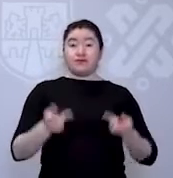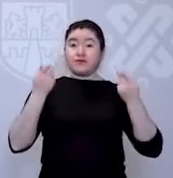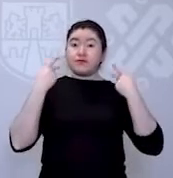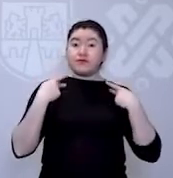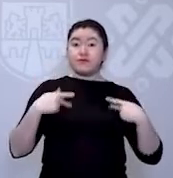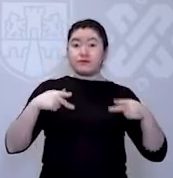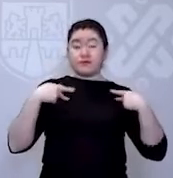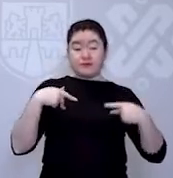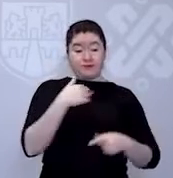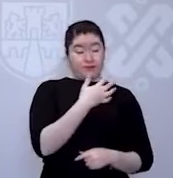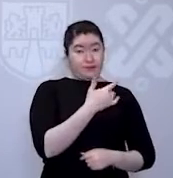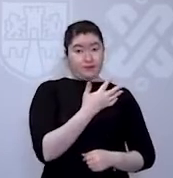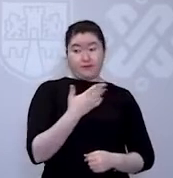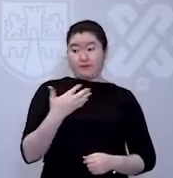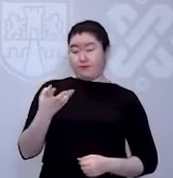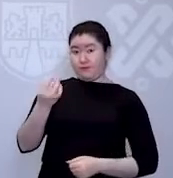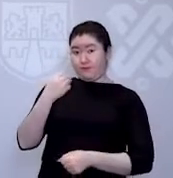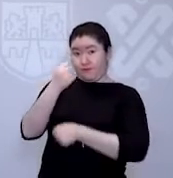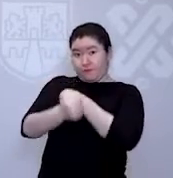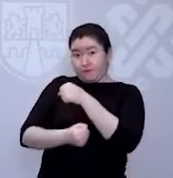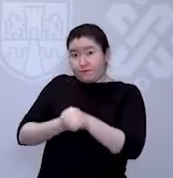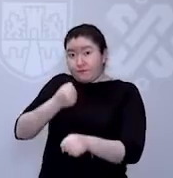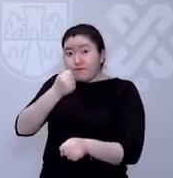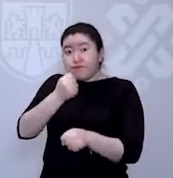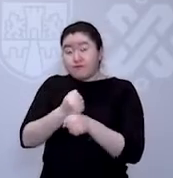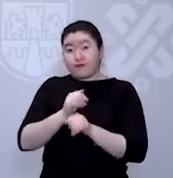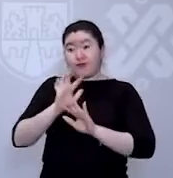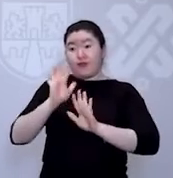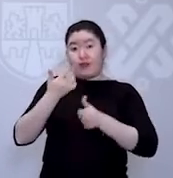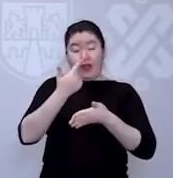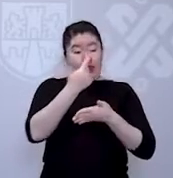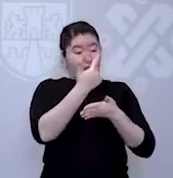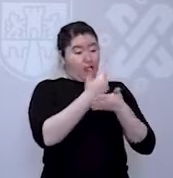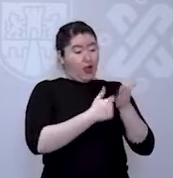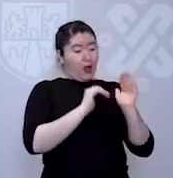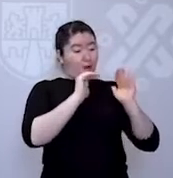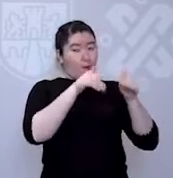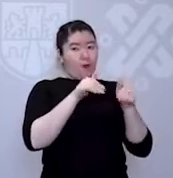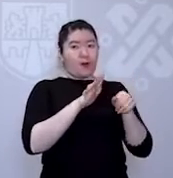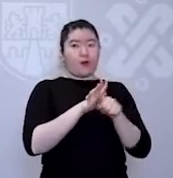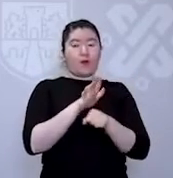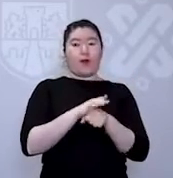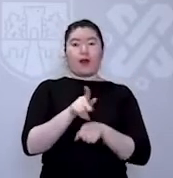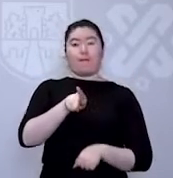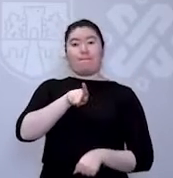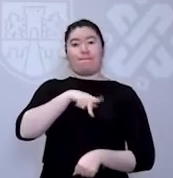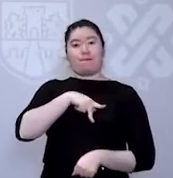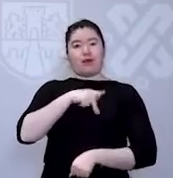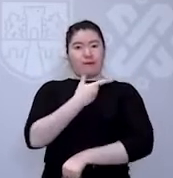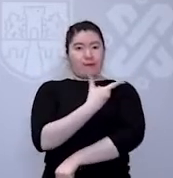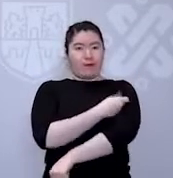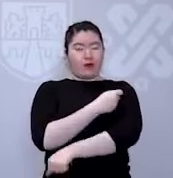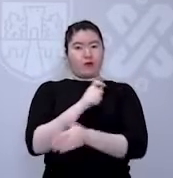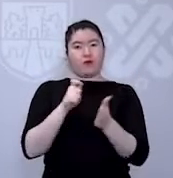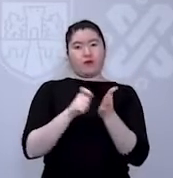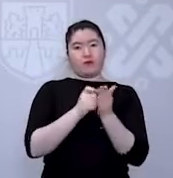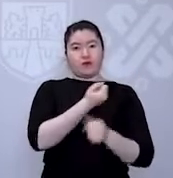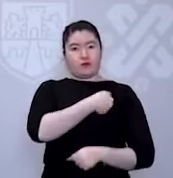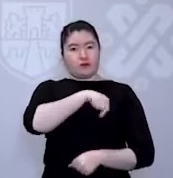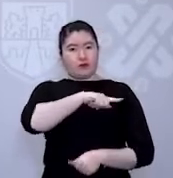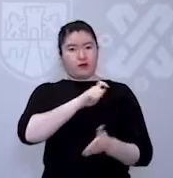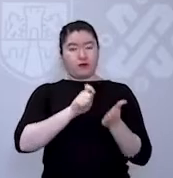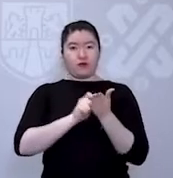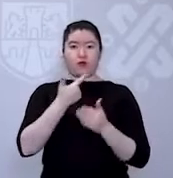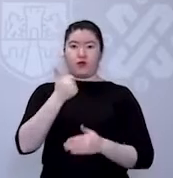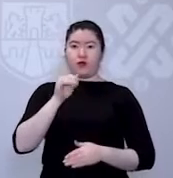atención. Para las personas de 50, 59 años que ya se registraron en mivacuna.salud.gov